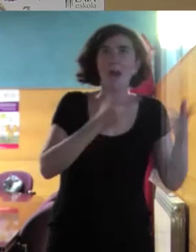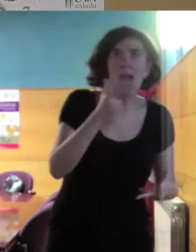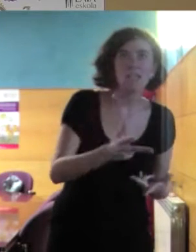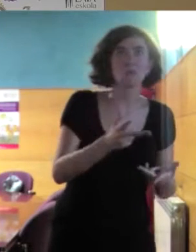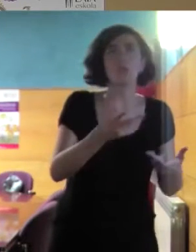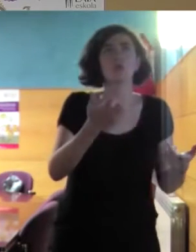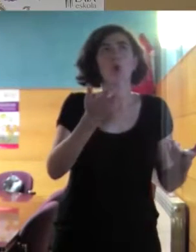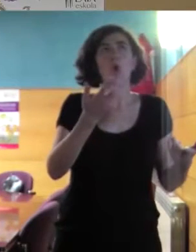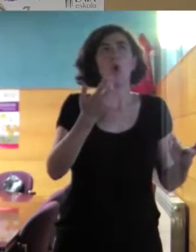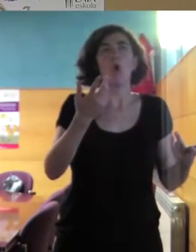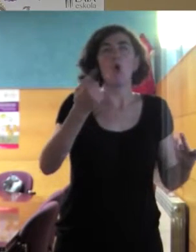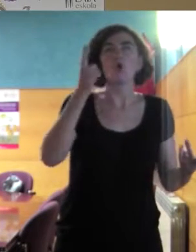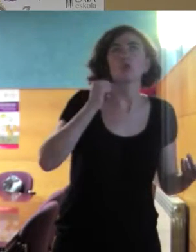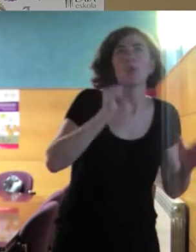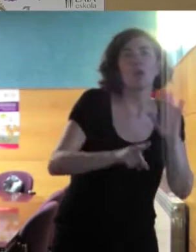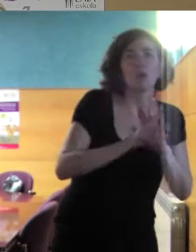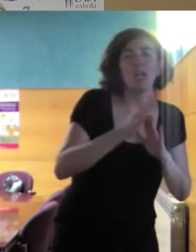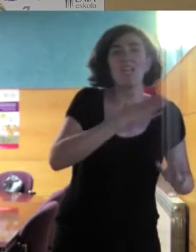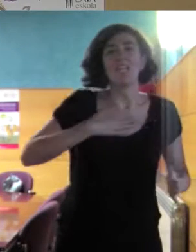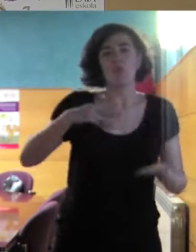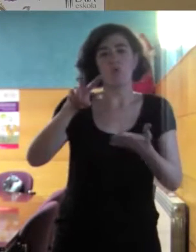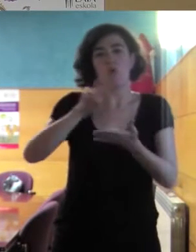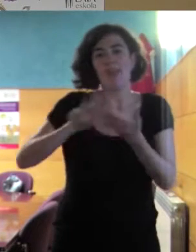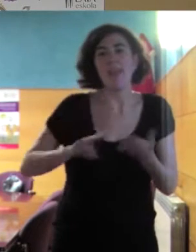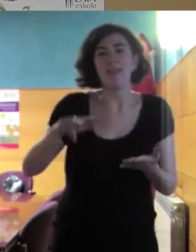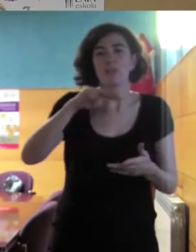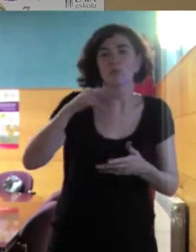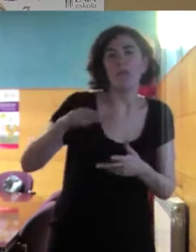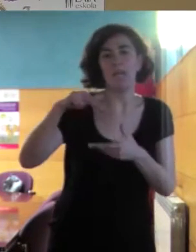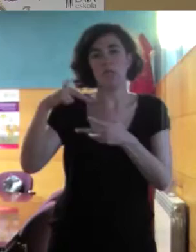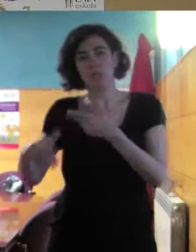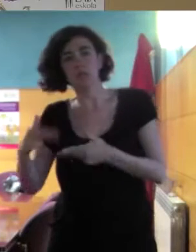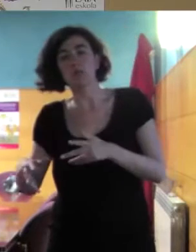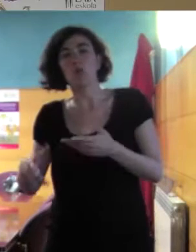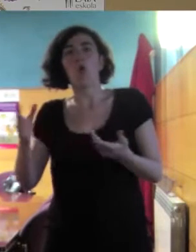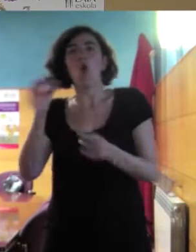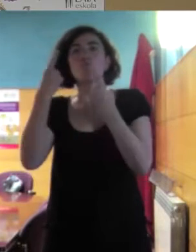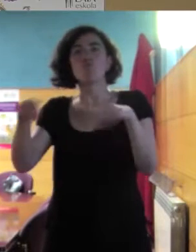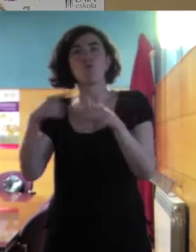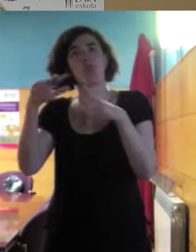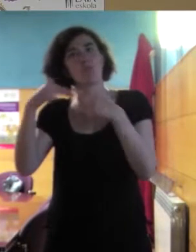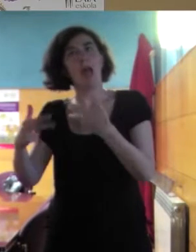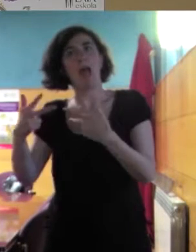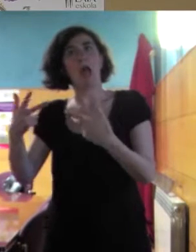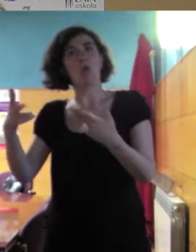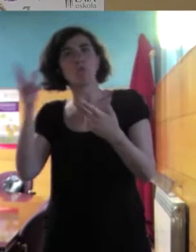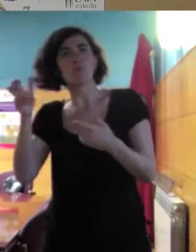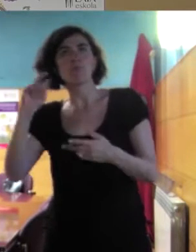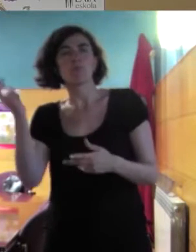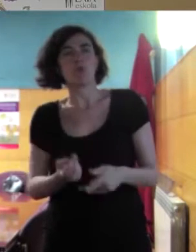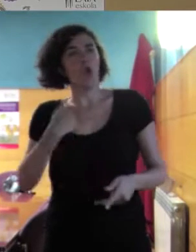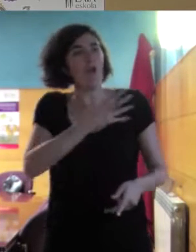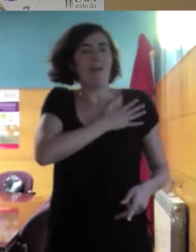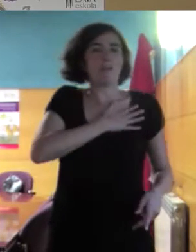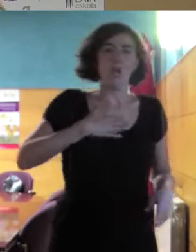en euskera o en castellano, de escuchar la música que escuchaba aquí. Que no quiero dejar de hacer todo eso, pero a la vez